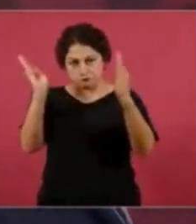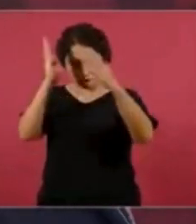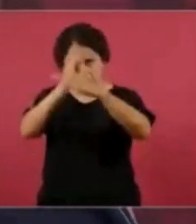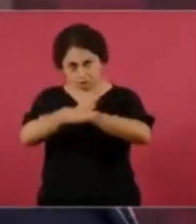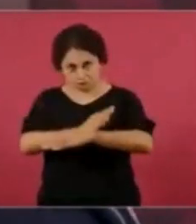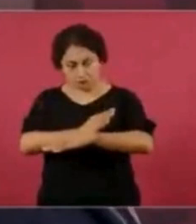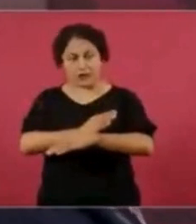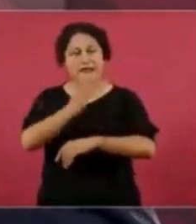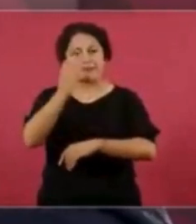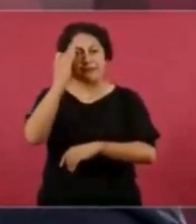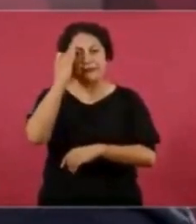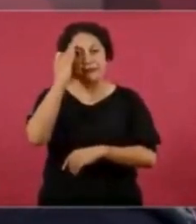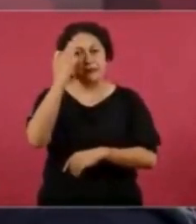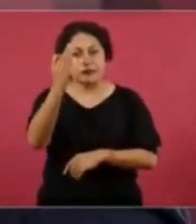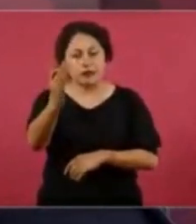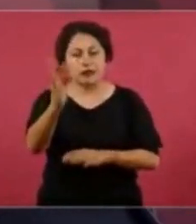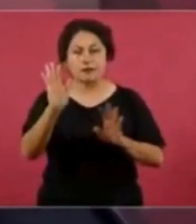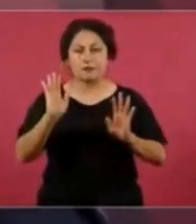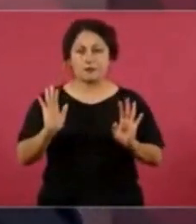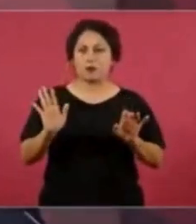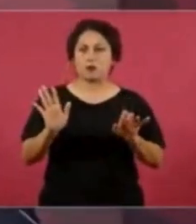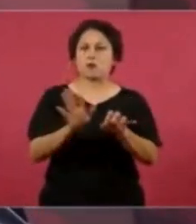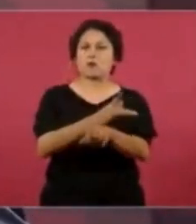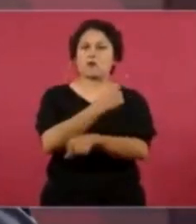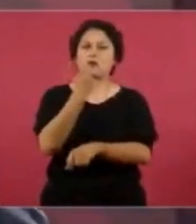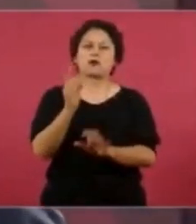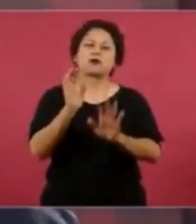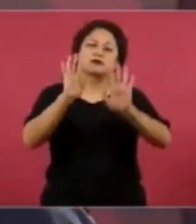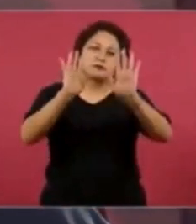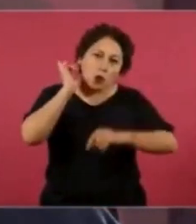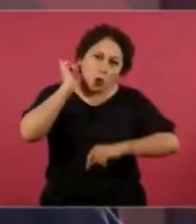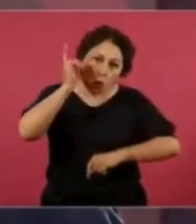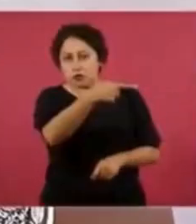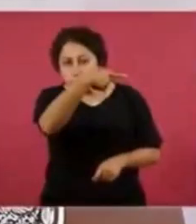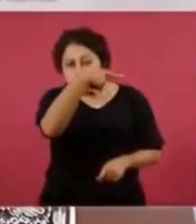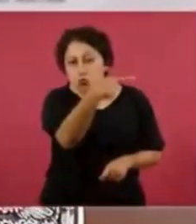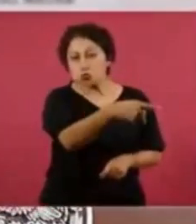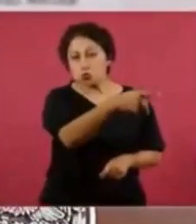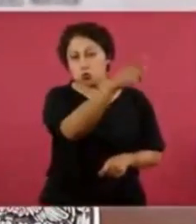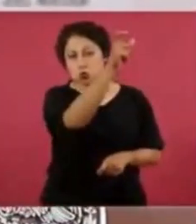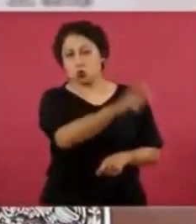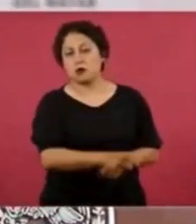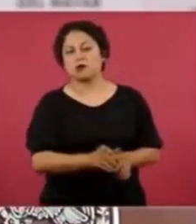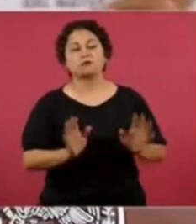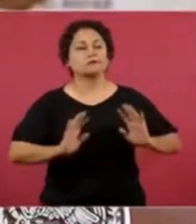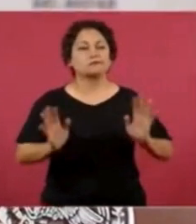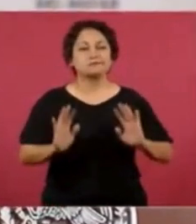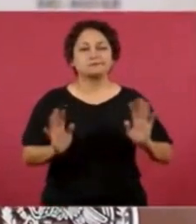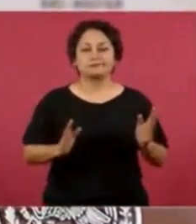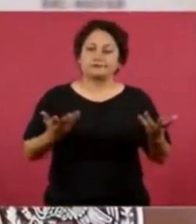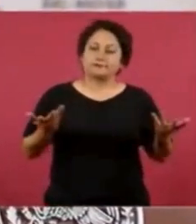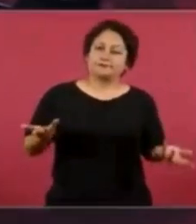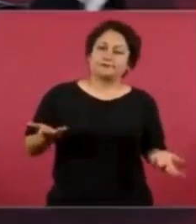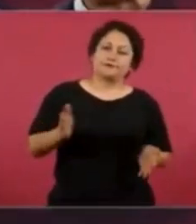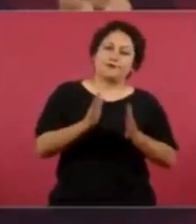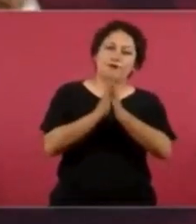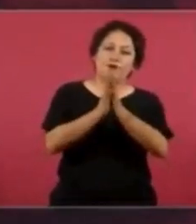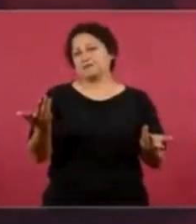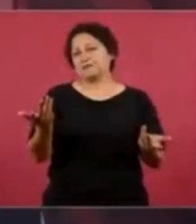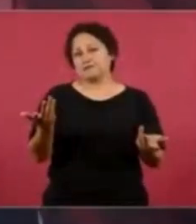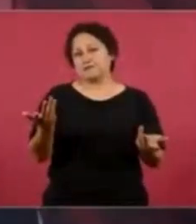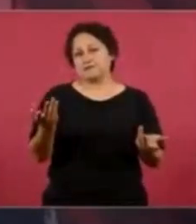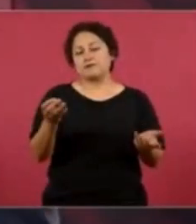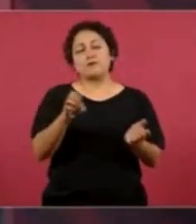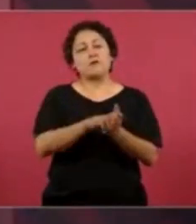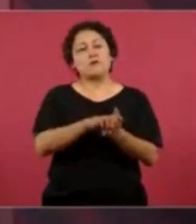internas sin injerencias extranjeras. Este mensaje también fue dirigido a la comunidad internacional, buscando que se respalde